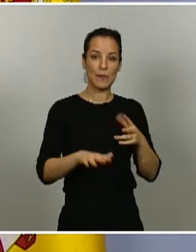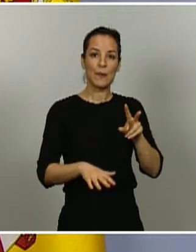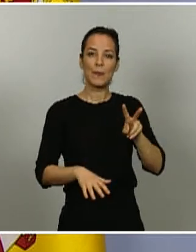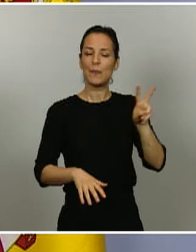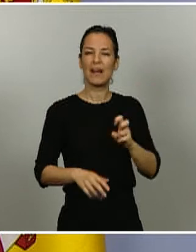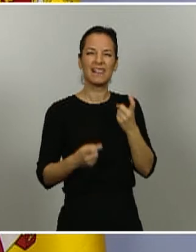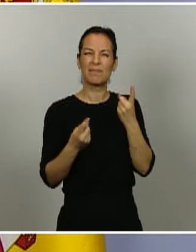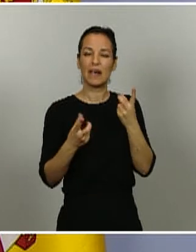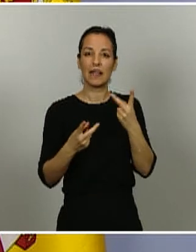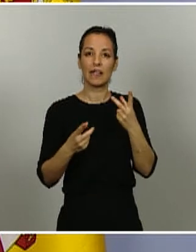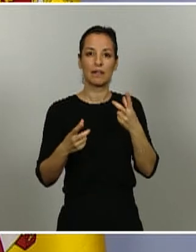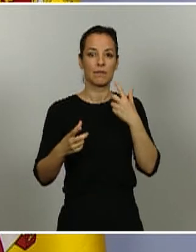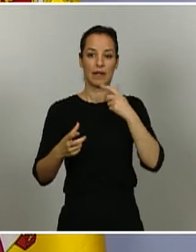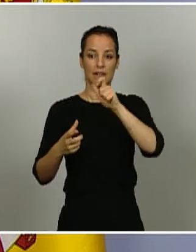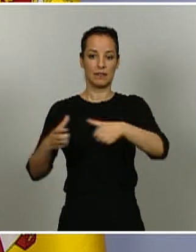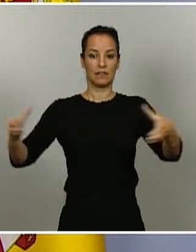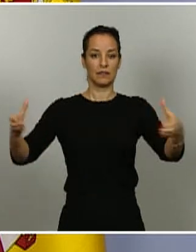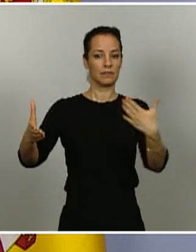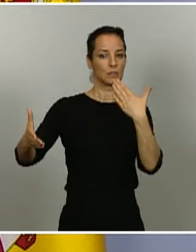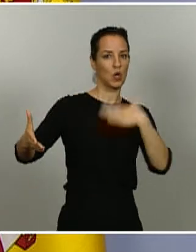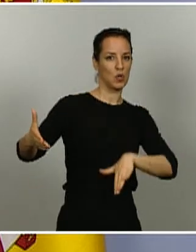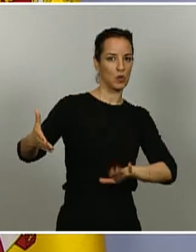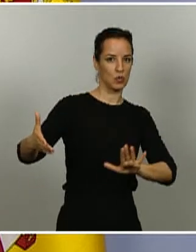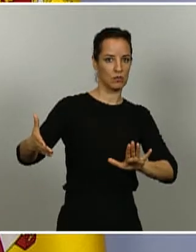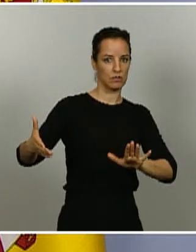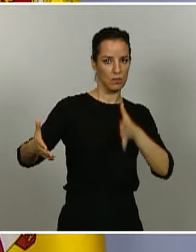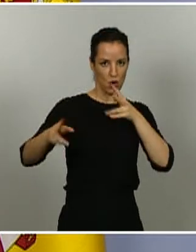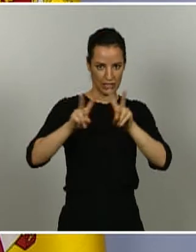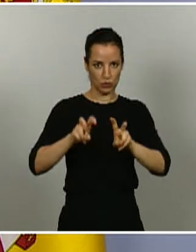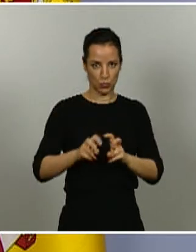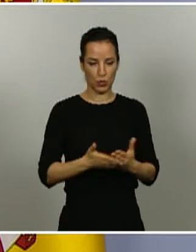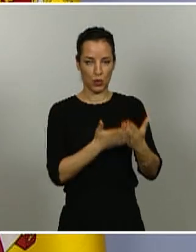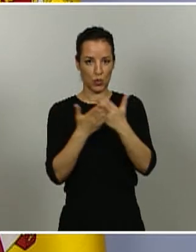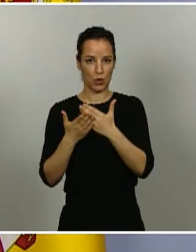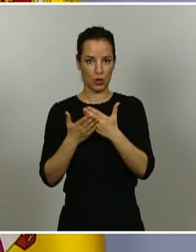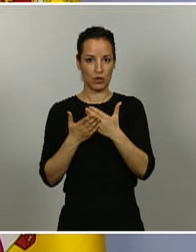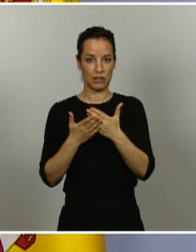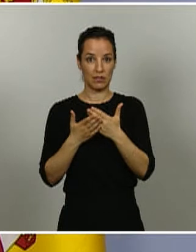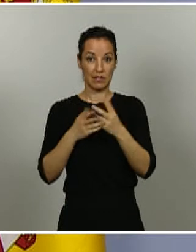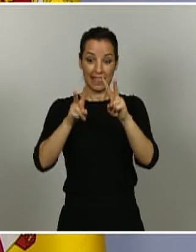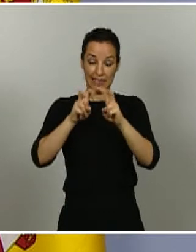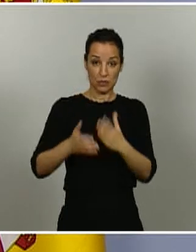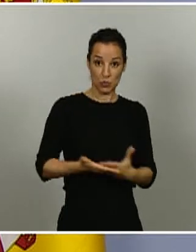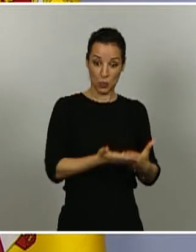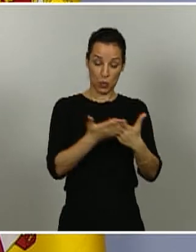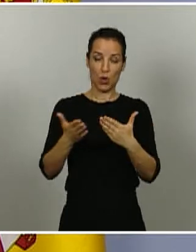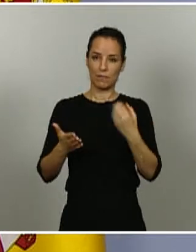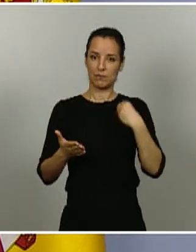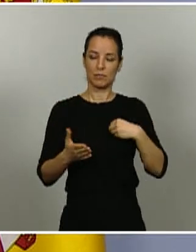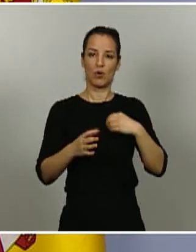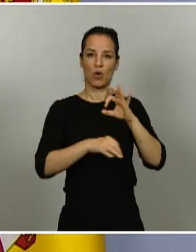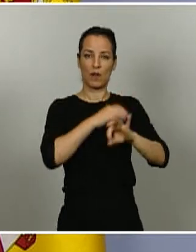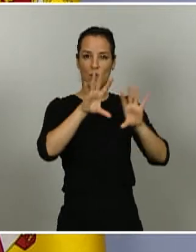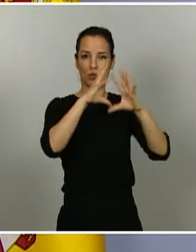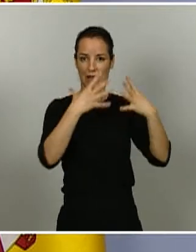la población en el contexto de un estudio y es precisamente en este contexto en el que la Organización Mundial de la Salud y